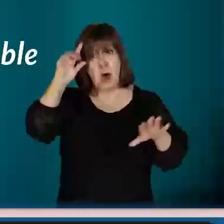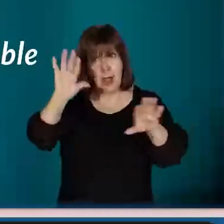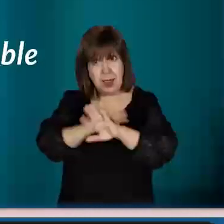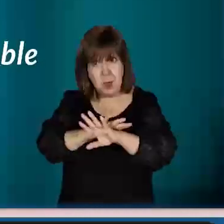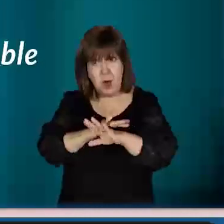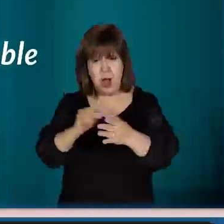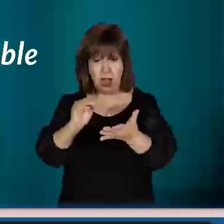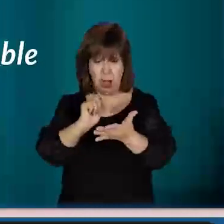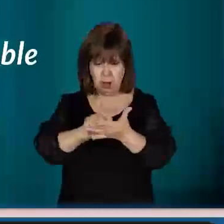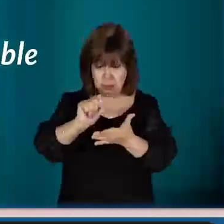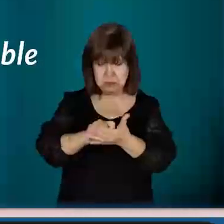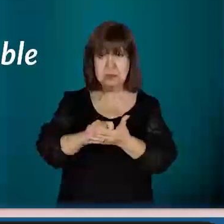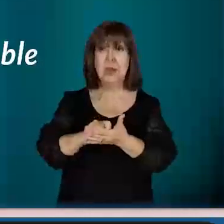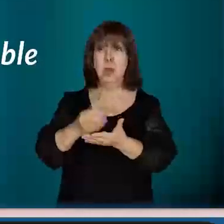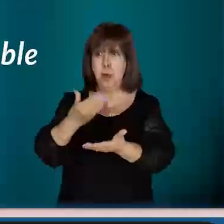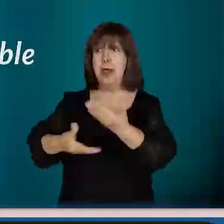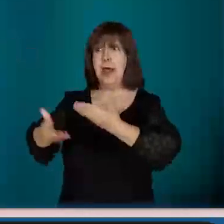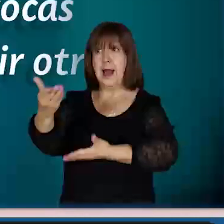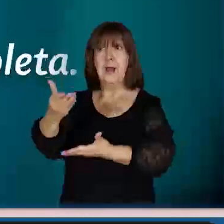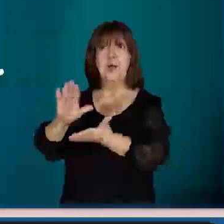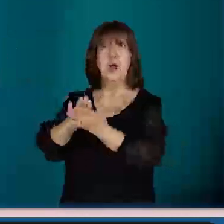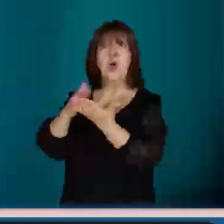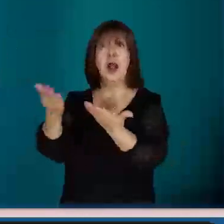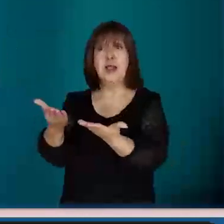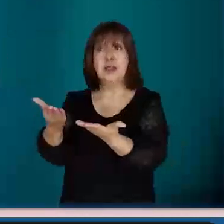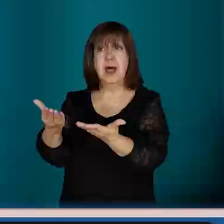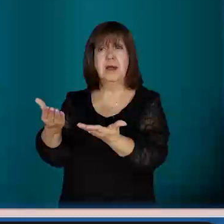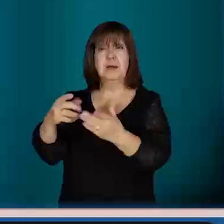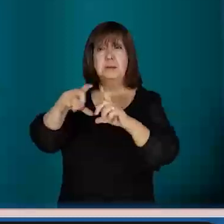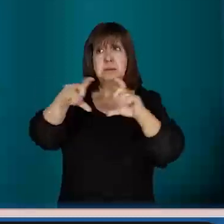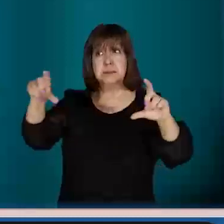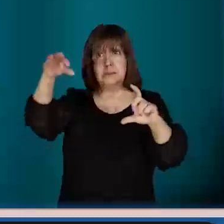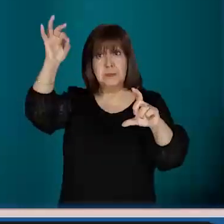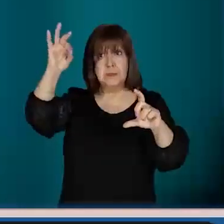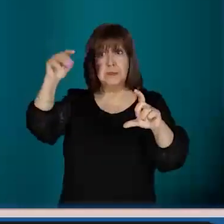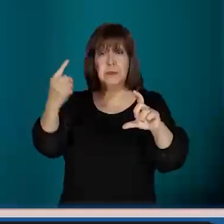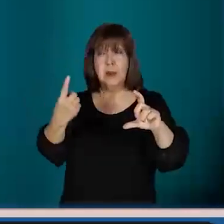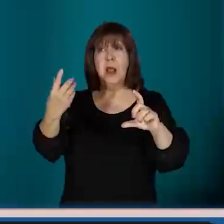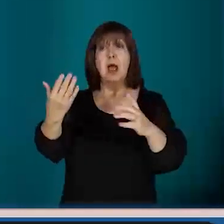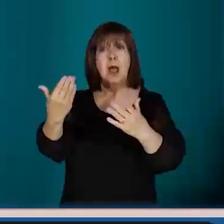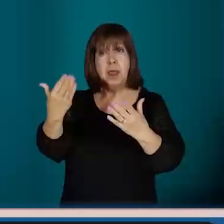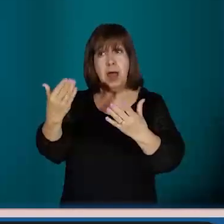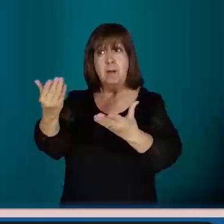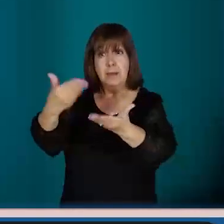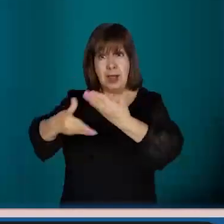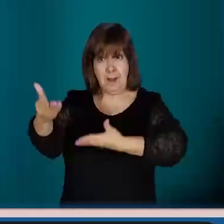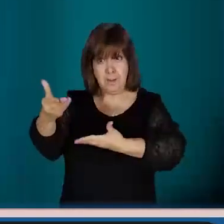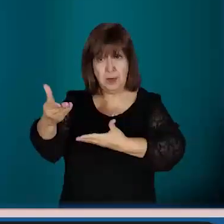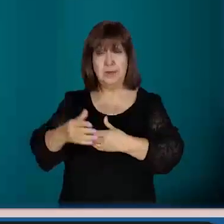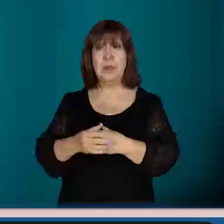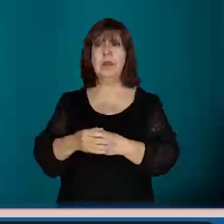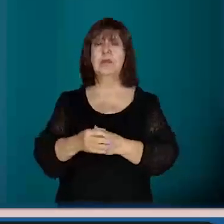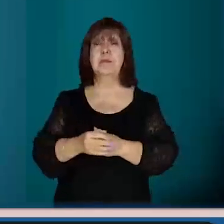al o la presidente de mesa. Si te equivocás, podés pedir otra boleta.